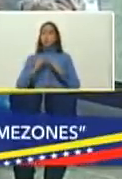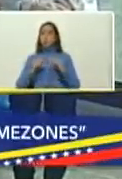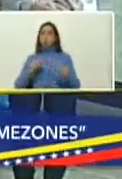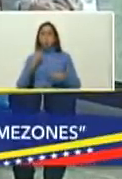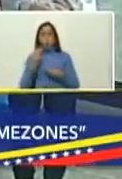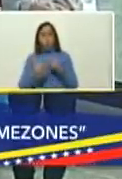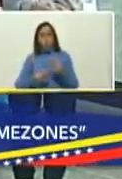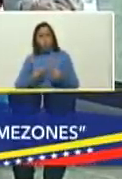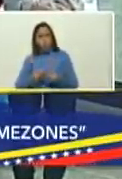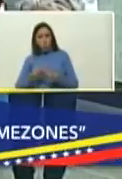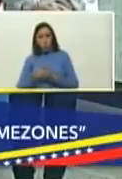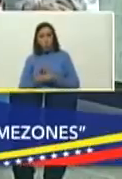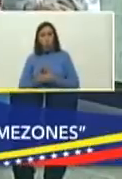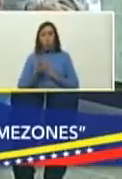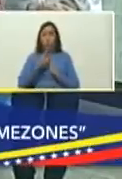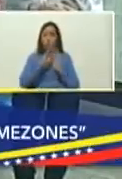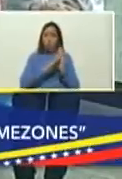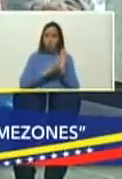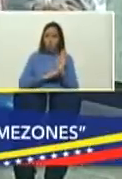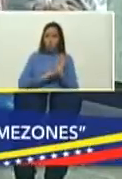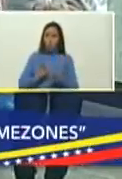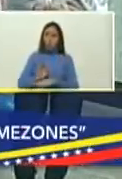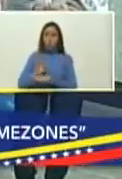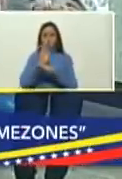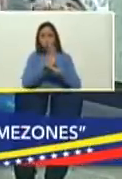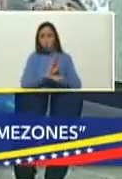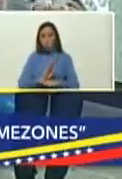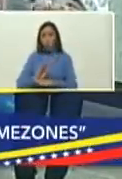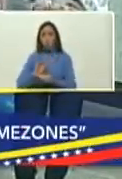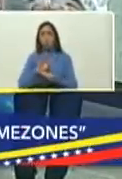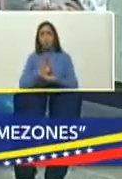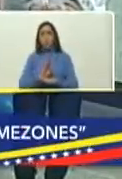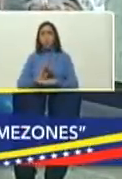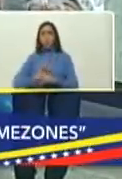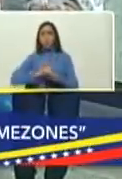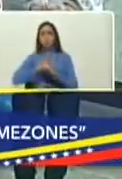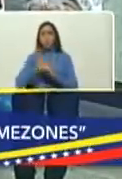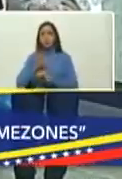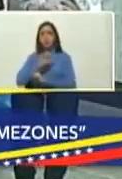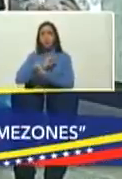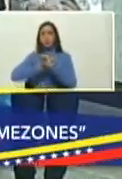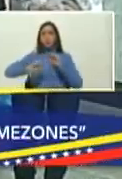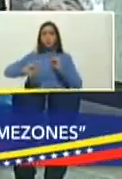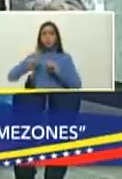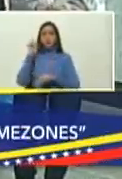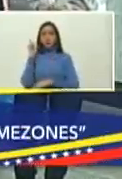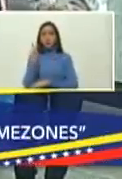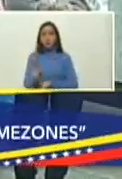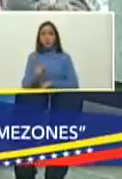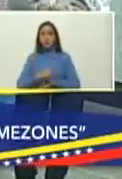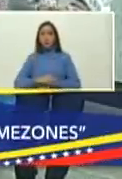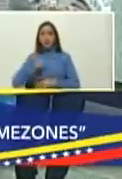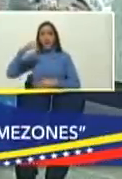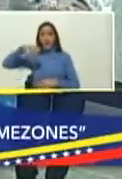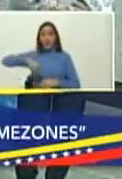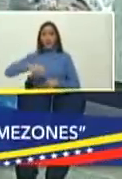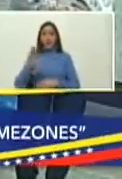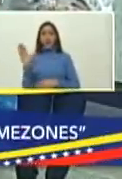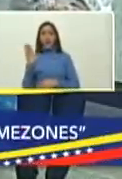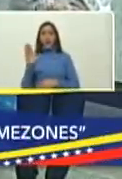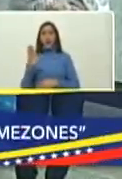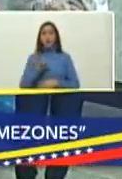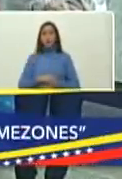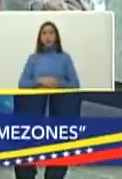corresponde al protocolo que nosotros hemos establecido a través de todo lo que usted nos ha ordenado en la ciudad de Caracas para